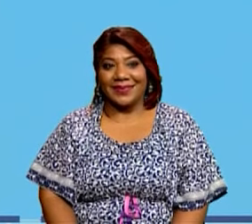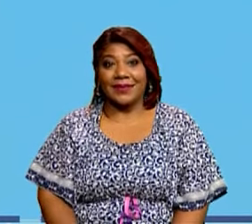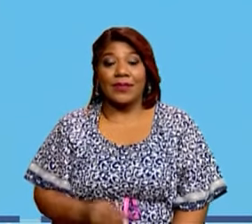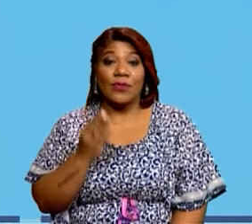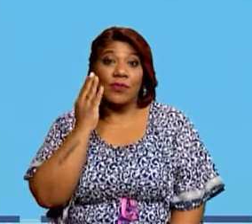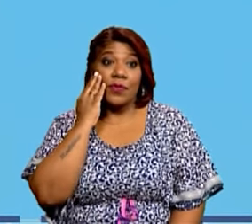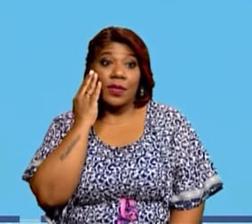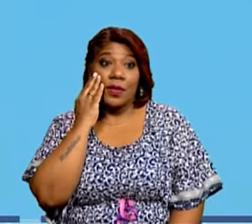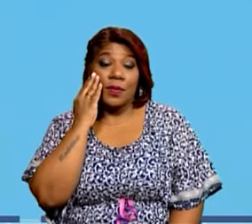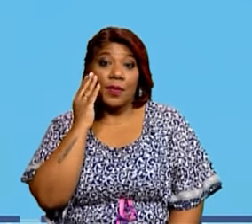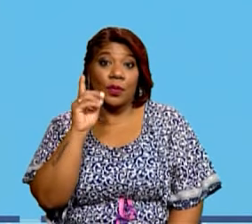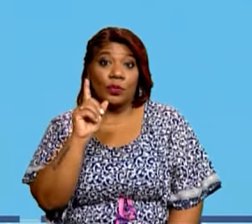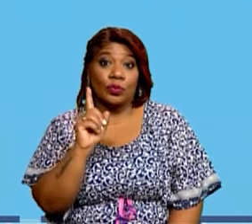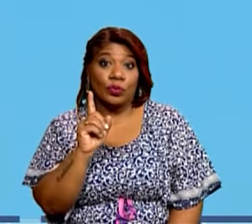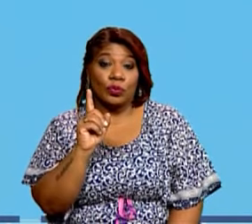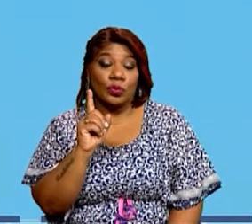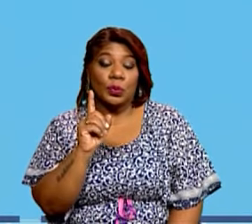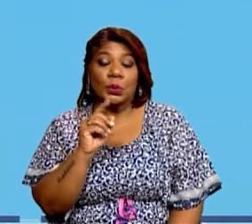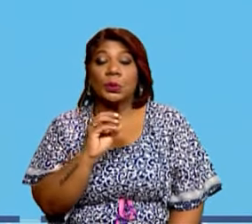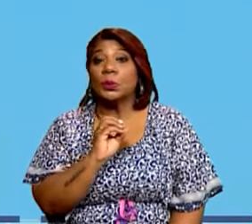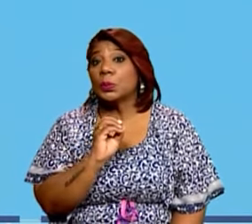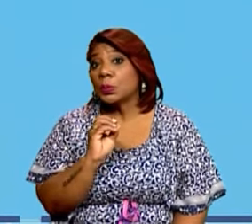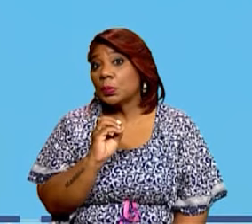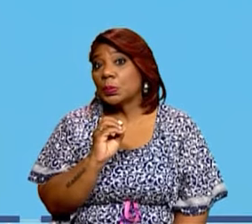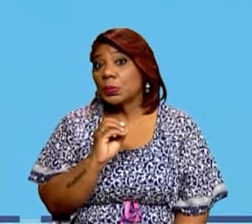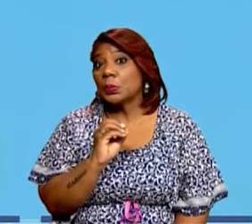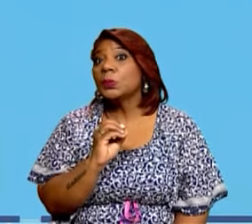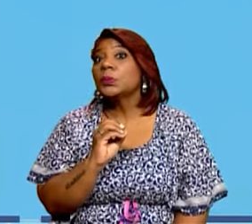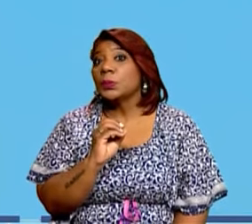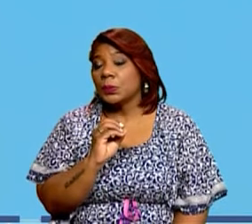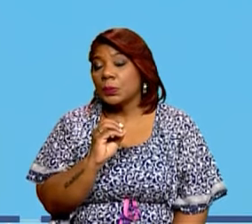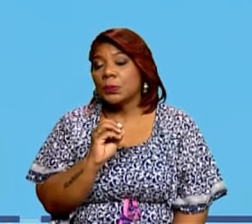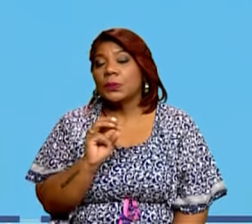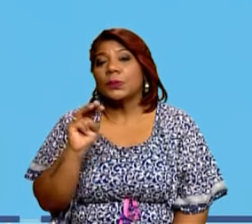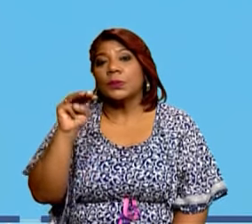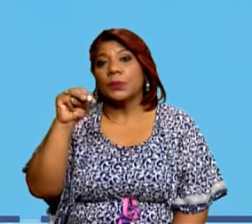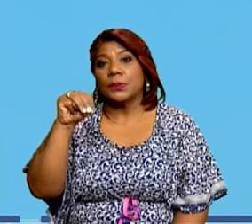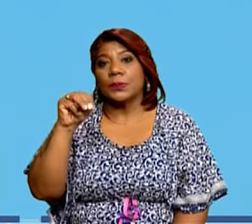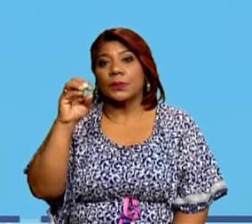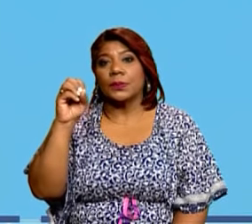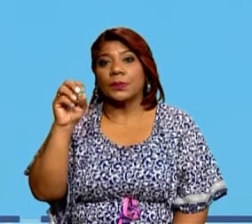con sus hijos o con su hijo. En este caso sería la familia monoparental.